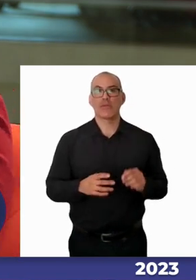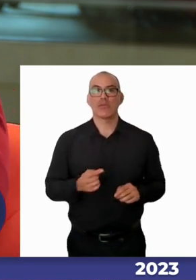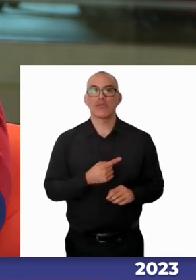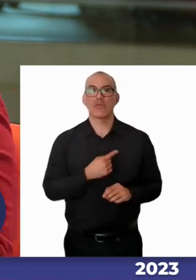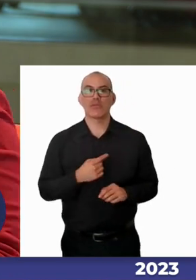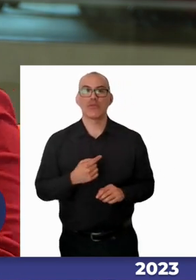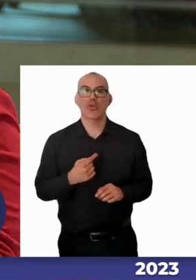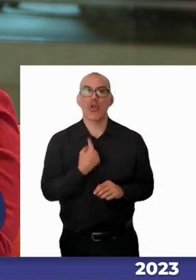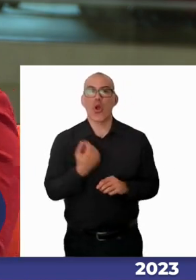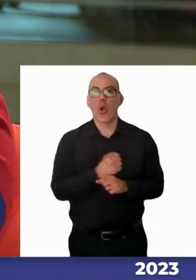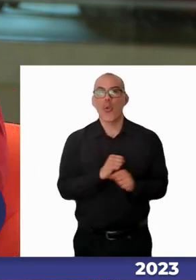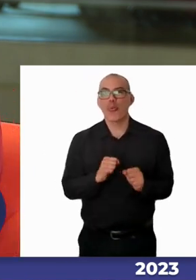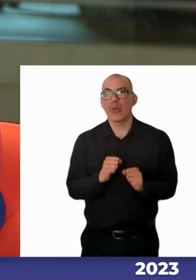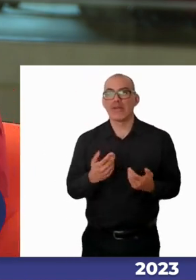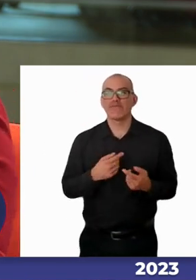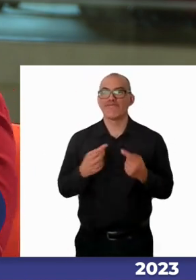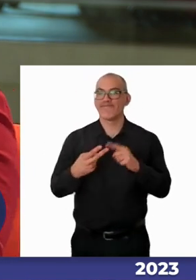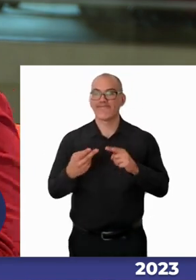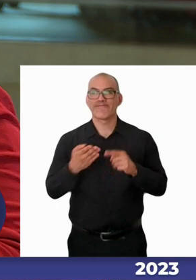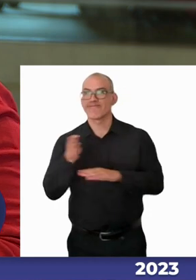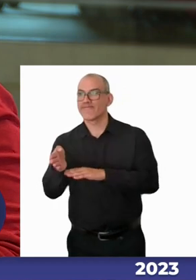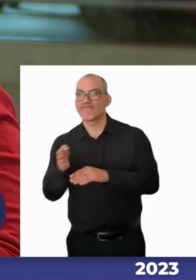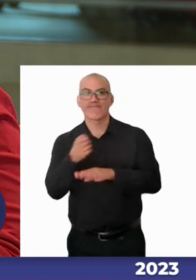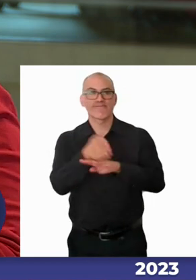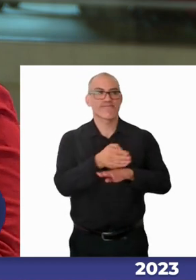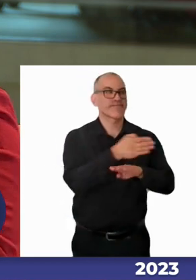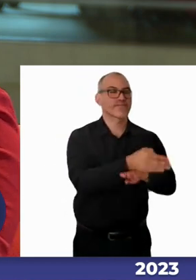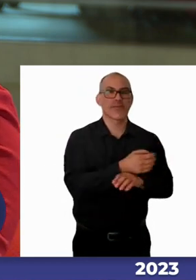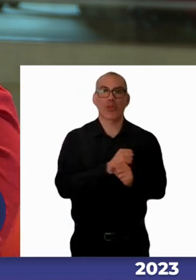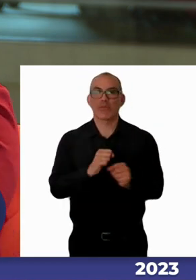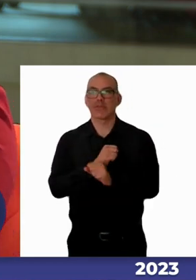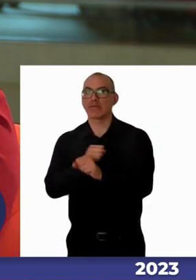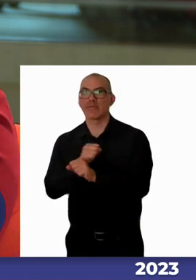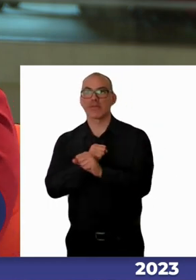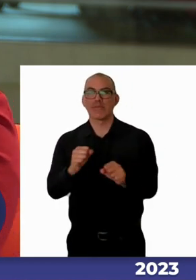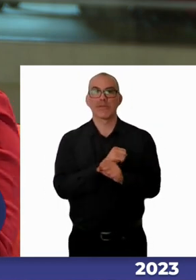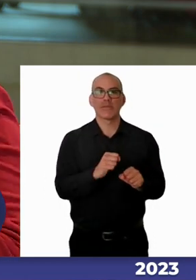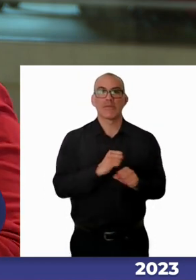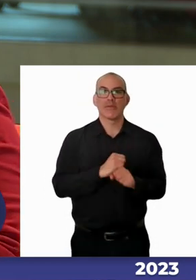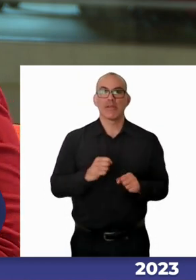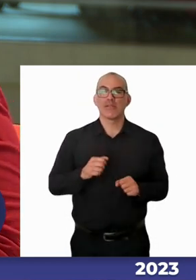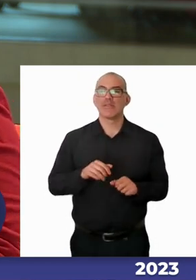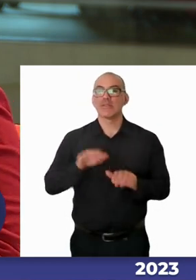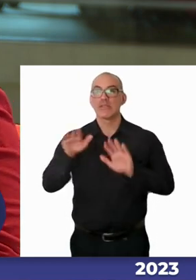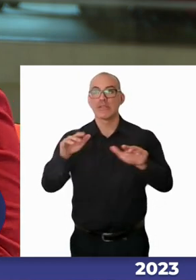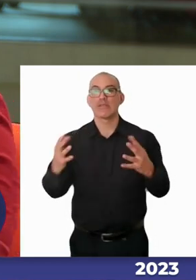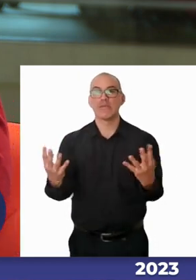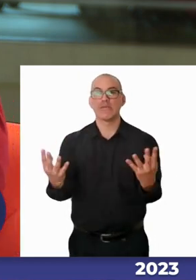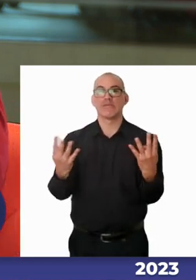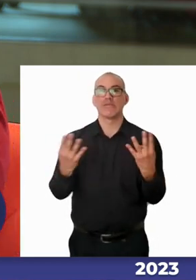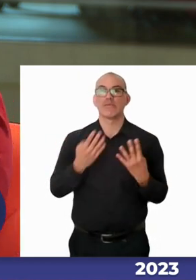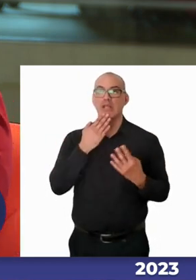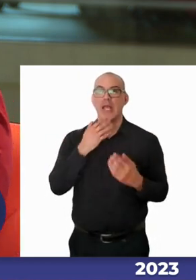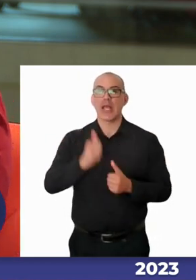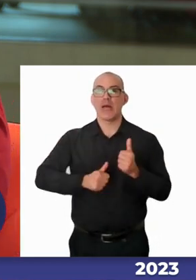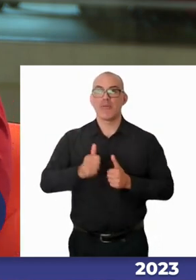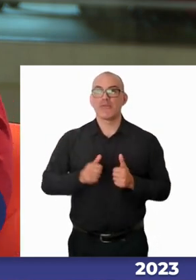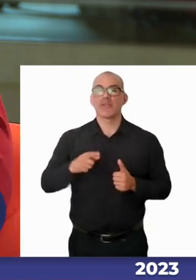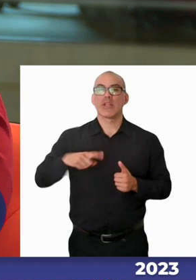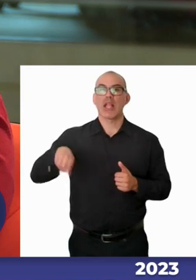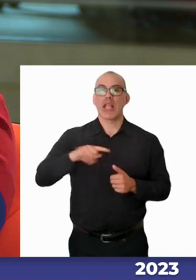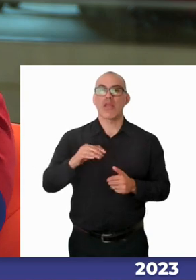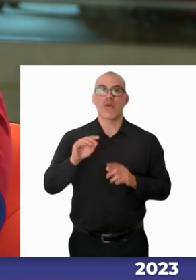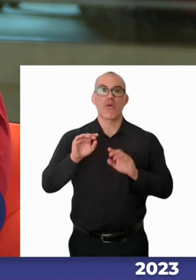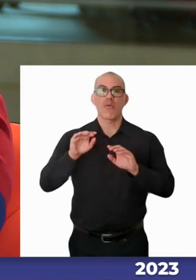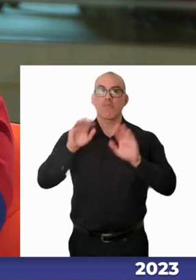otra forma no funciona nos volvemos a congregar como estudiantes con algunos profesionales en ese sentido que también participaban dentro de los